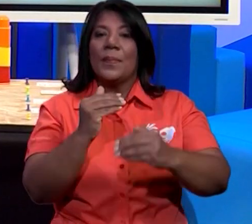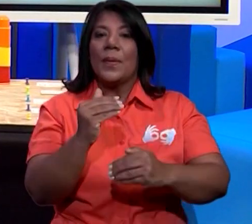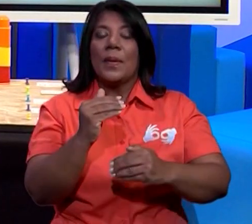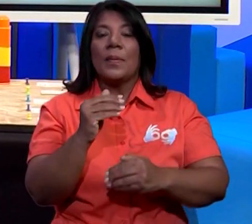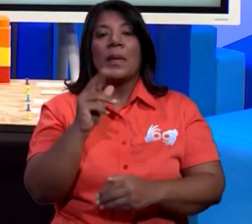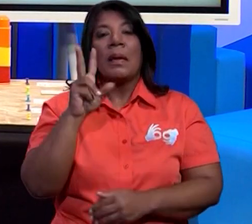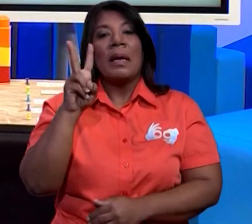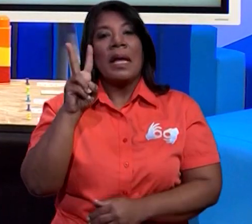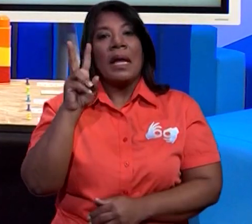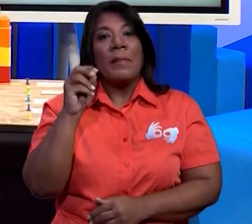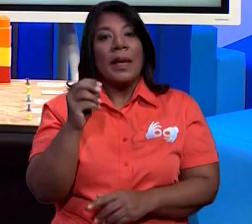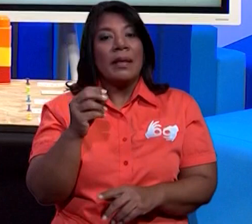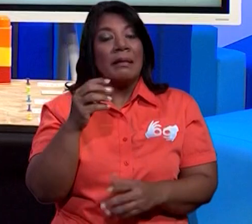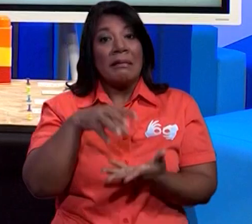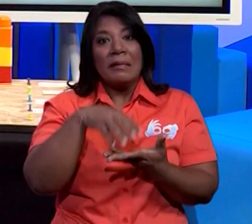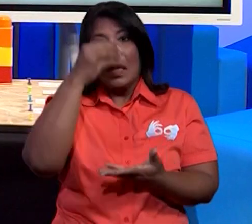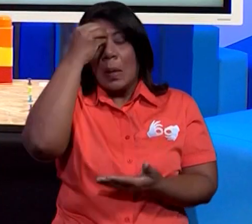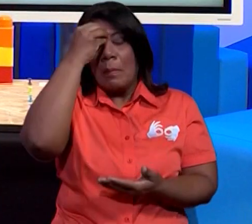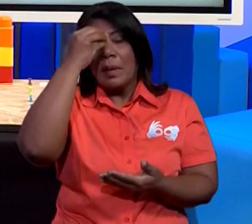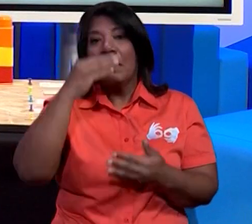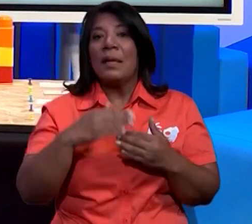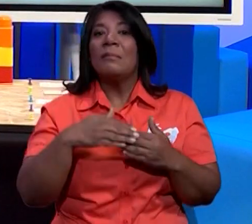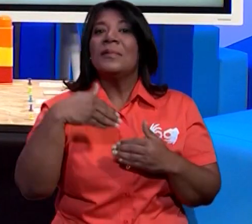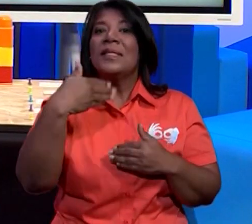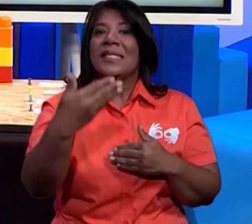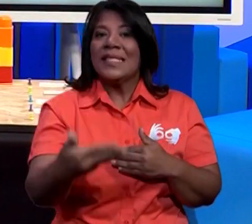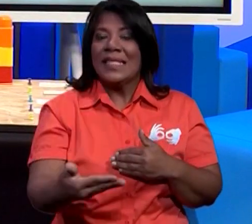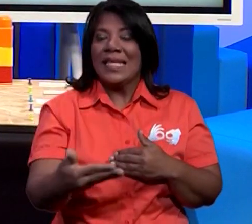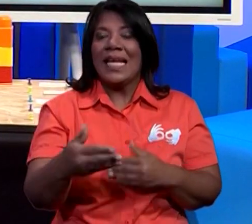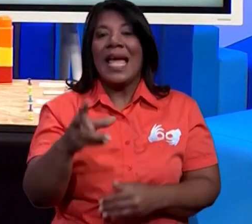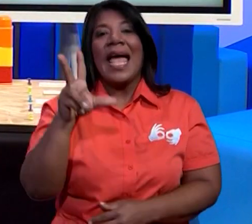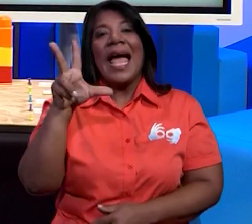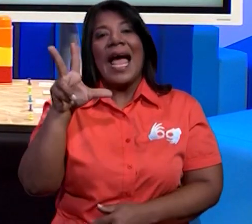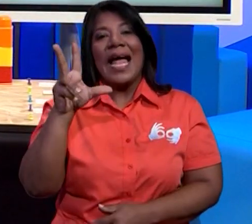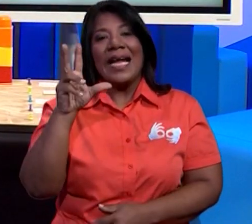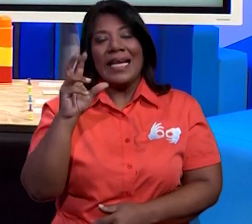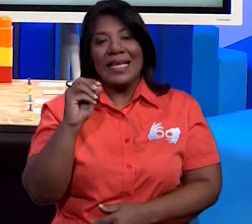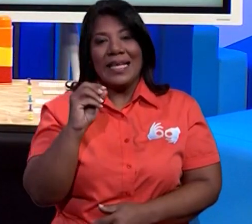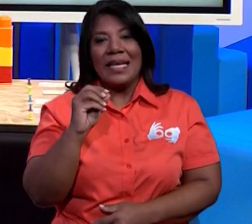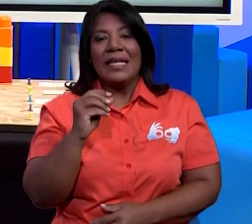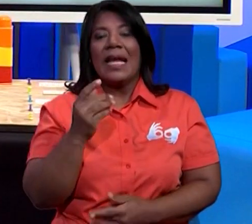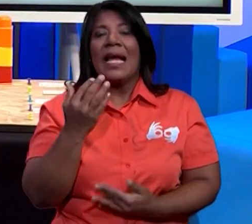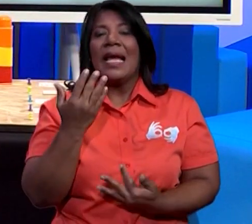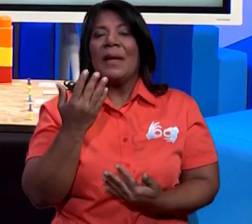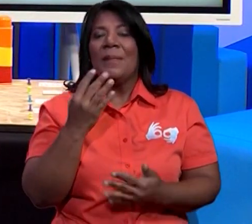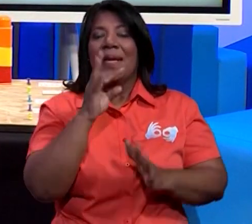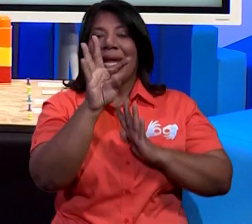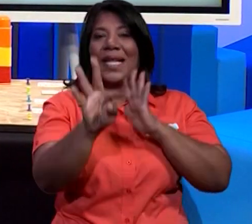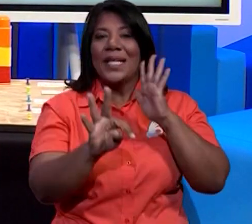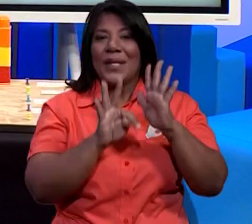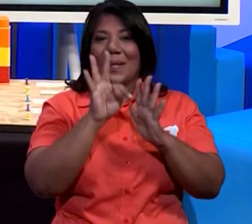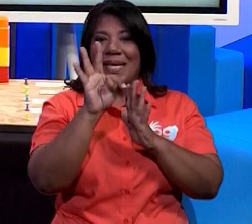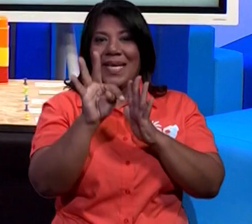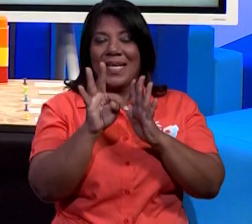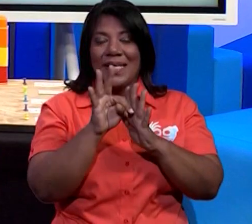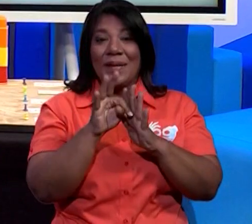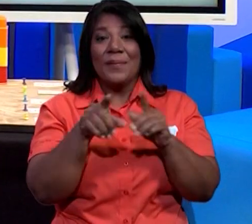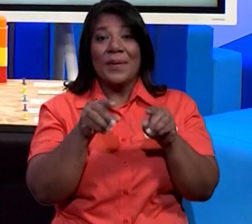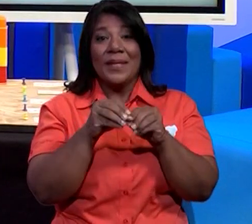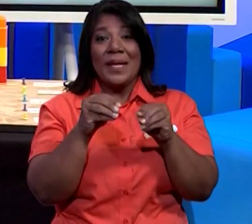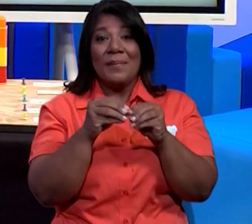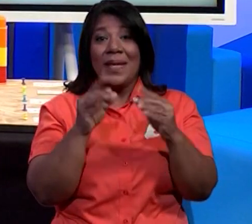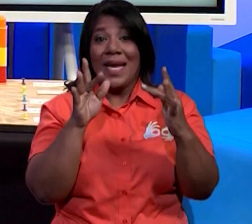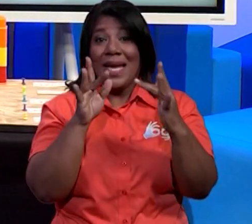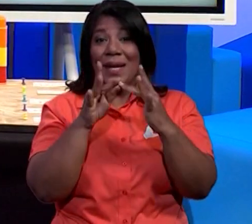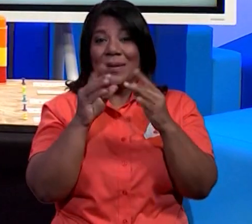incluir el 30 y así sucesivamente, de acuerdo al nivel y ritmo de aprendizaje y siguiendo las recomendaciones de tu maestra